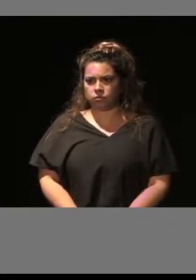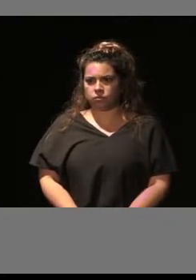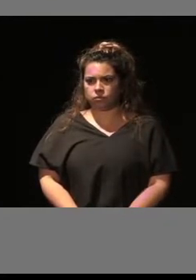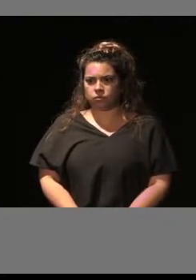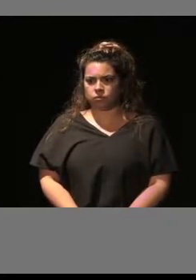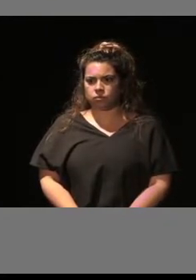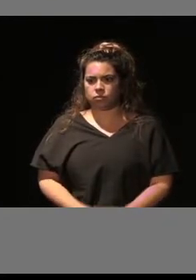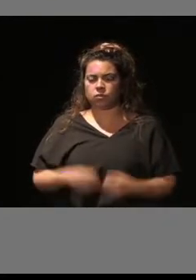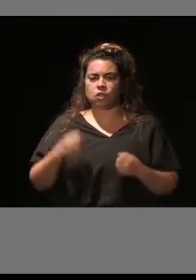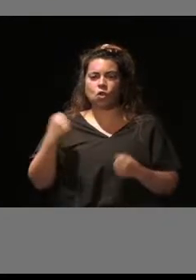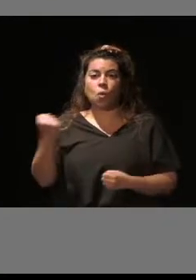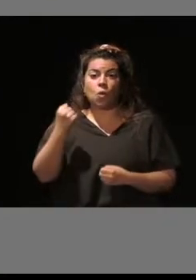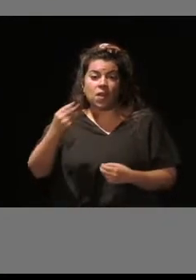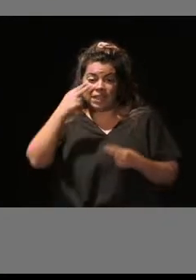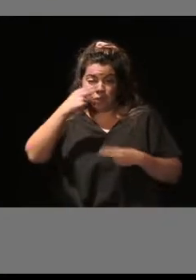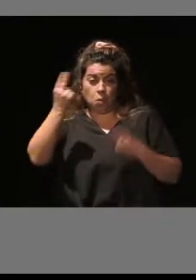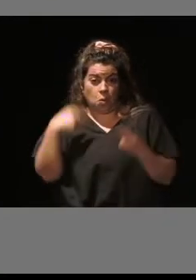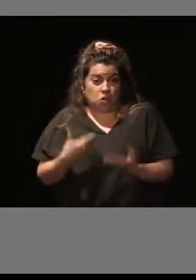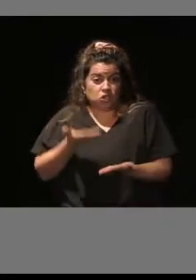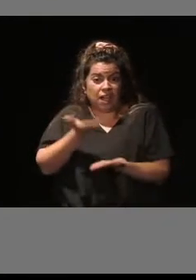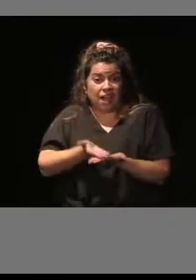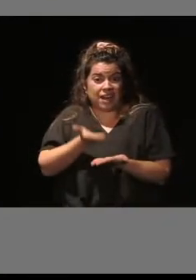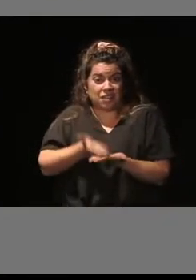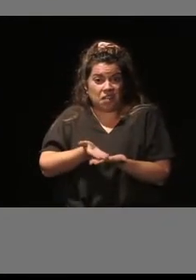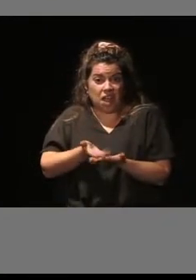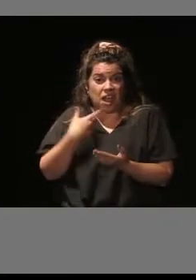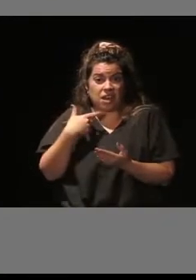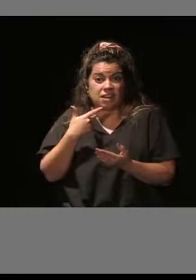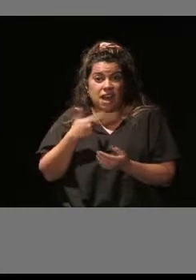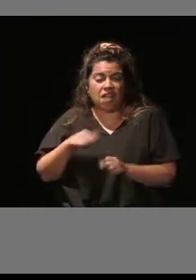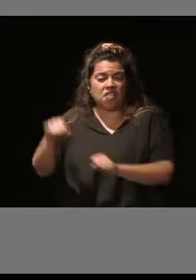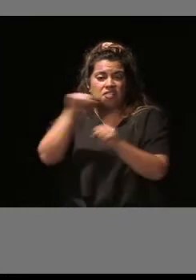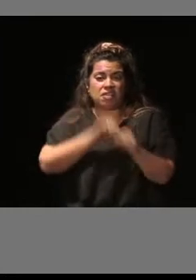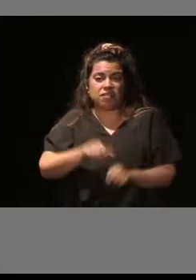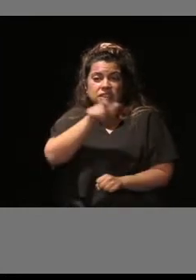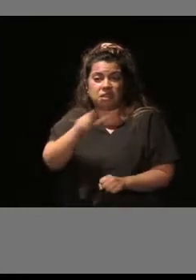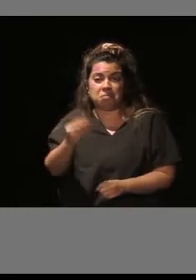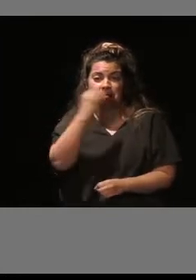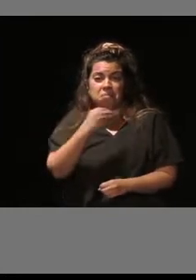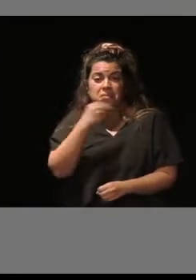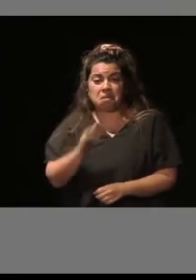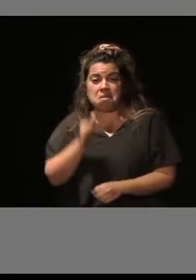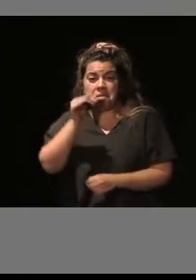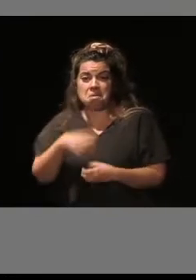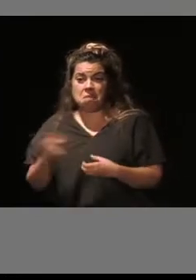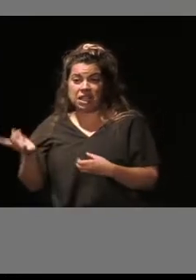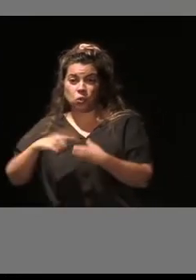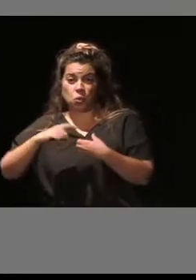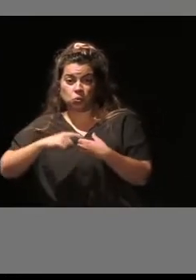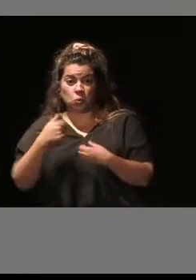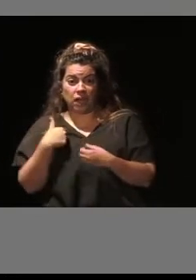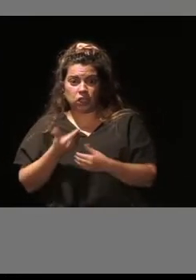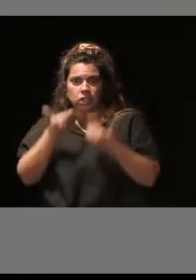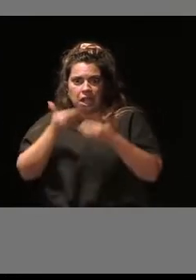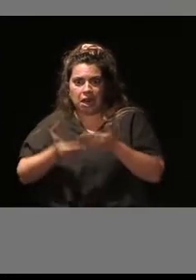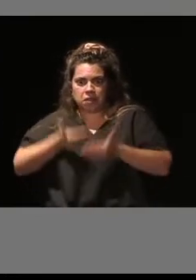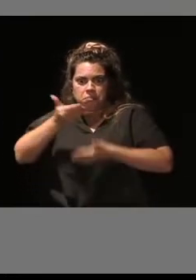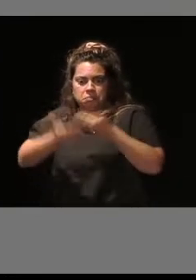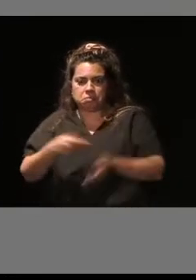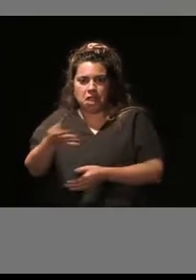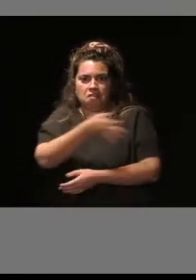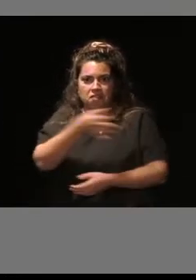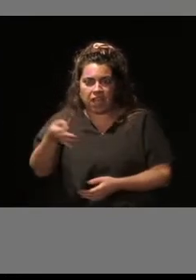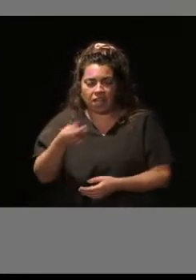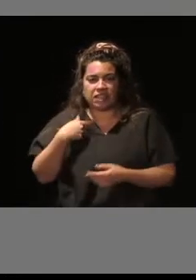Los poderes públicos garantizarán la defensa de los consumidores y usuarios, protegiendo mediante procedimientos eficaces